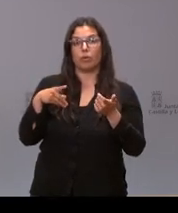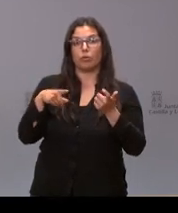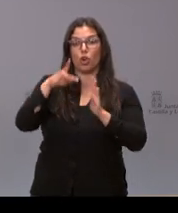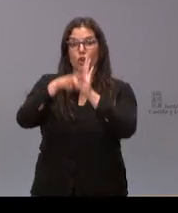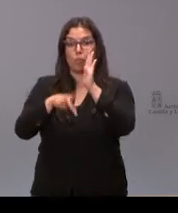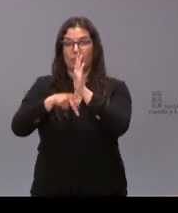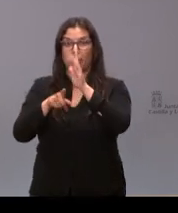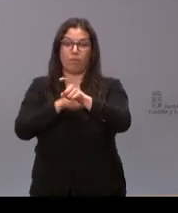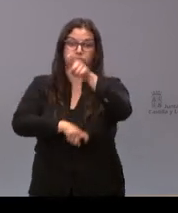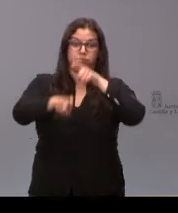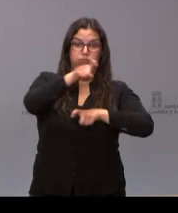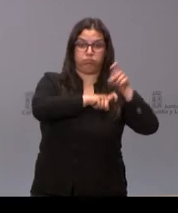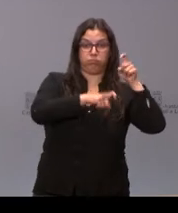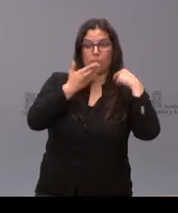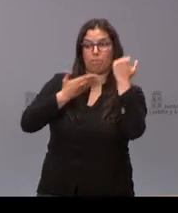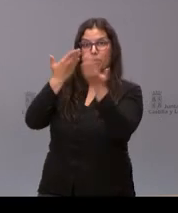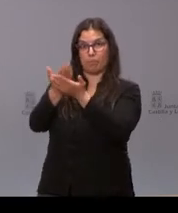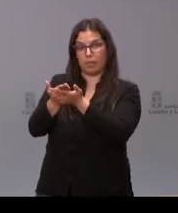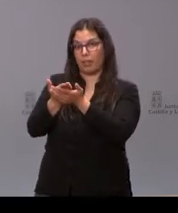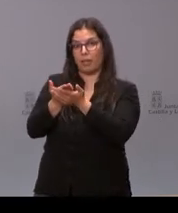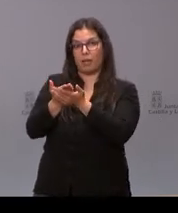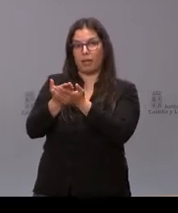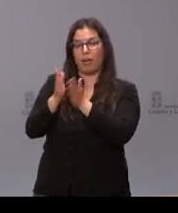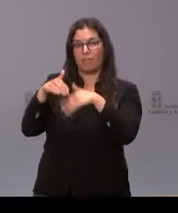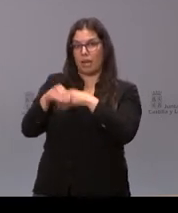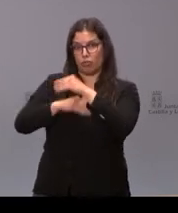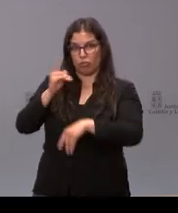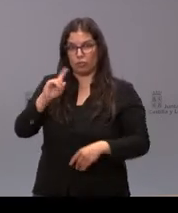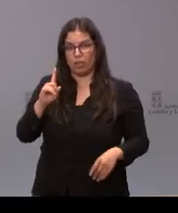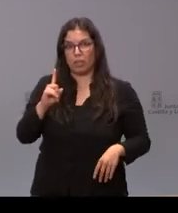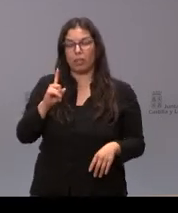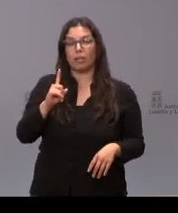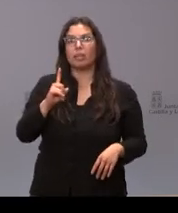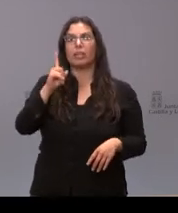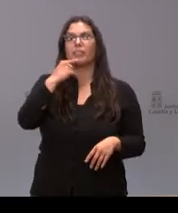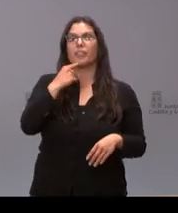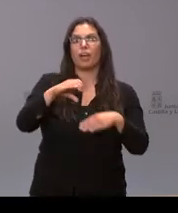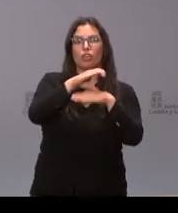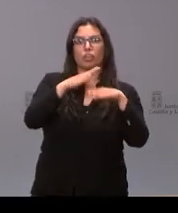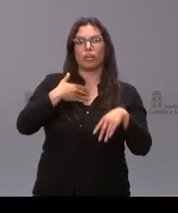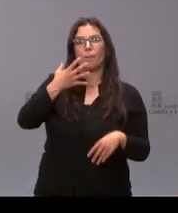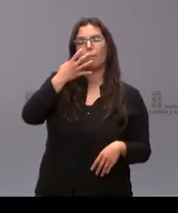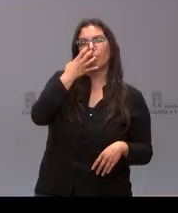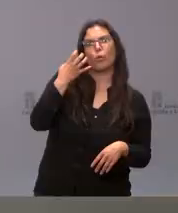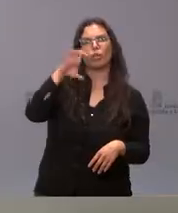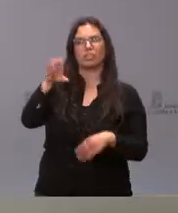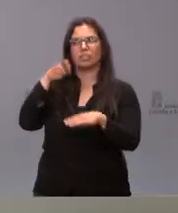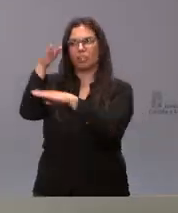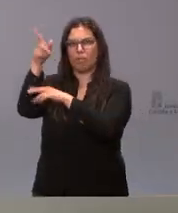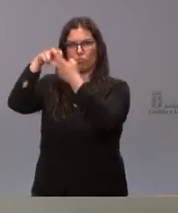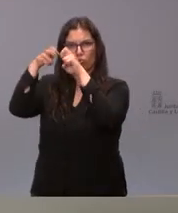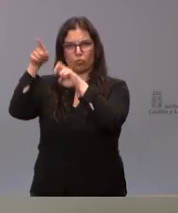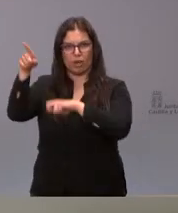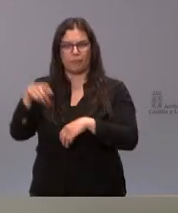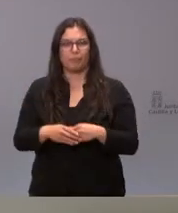las declaraciones del consejero que dijo que lo iban a llevar a Bruselas muchas gracias muchas